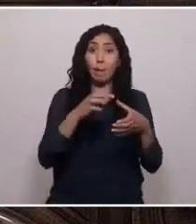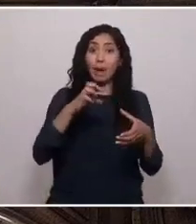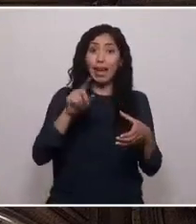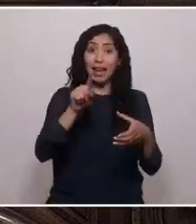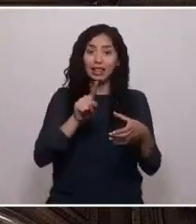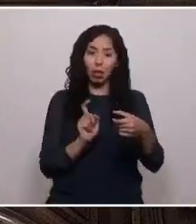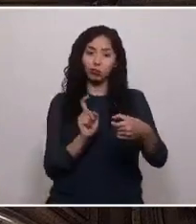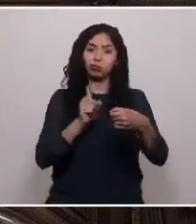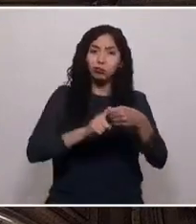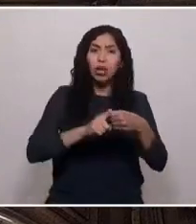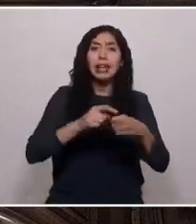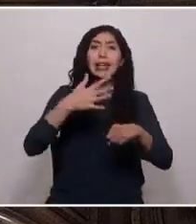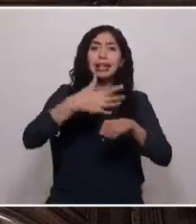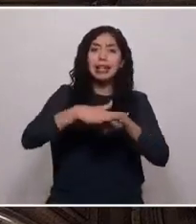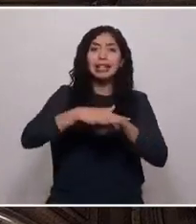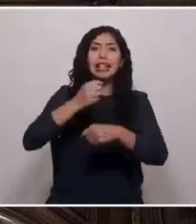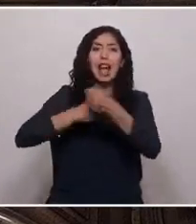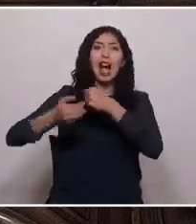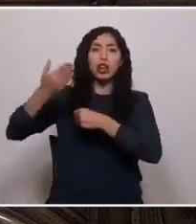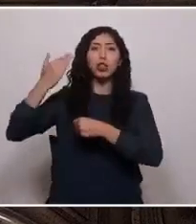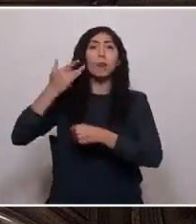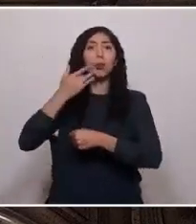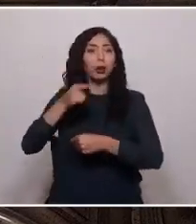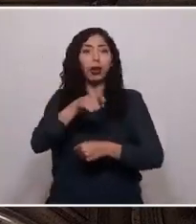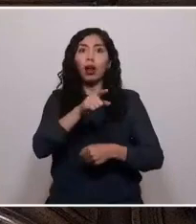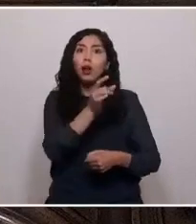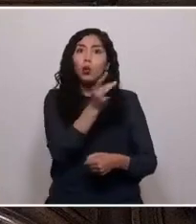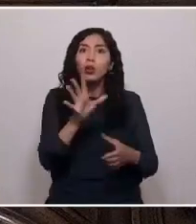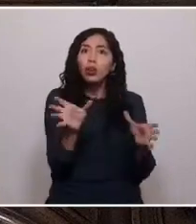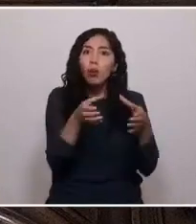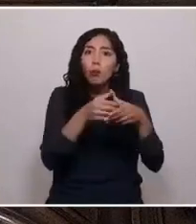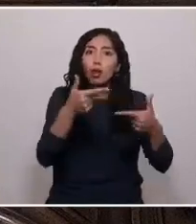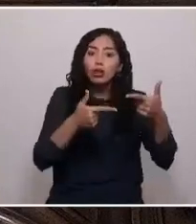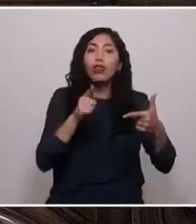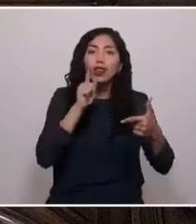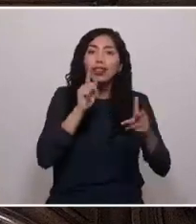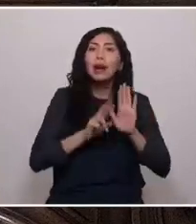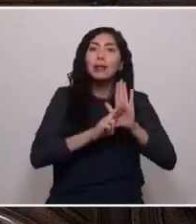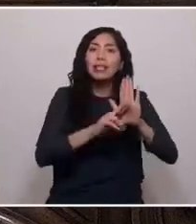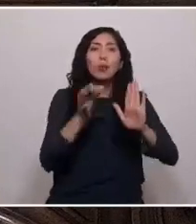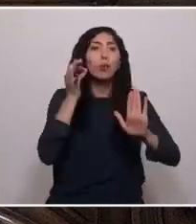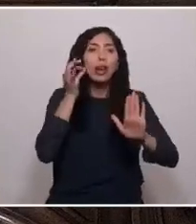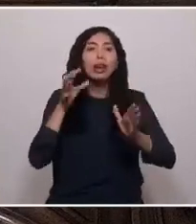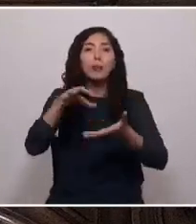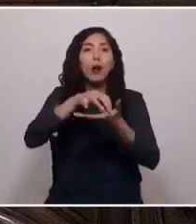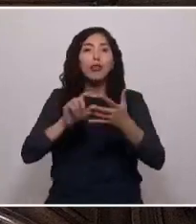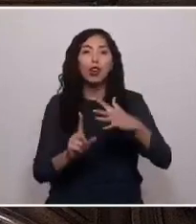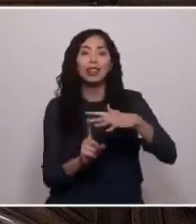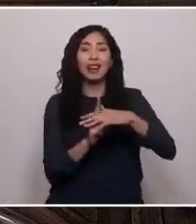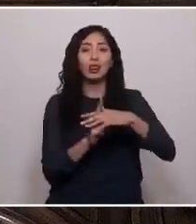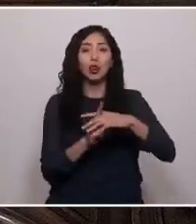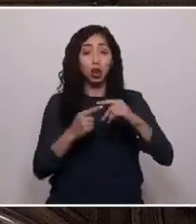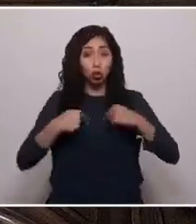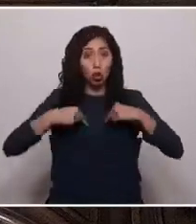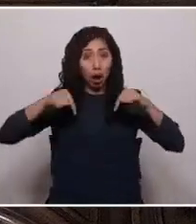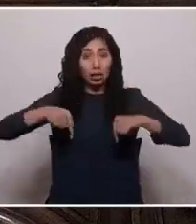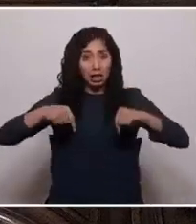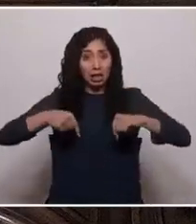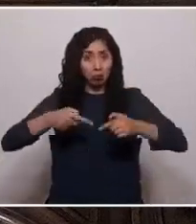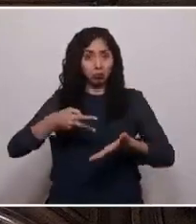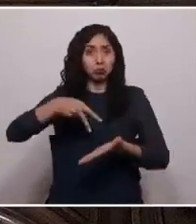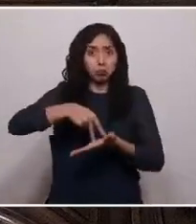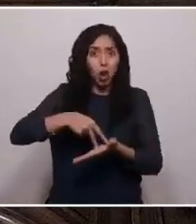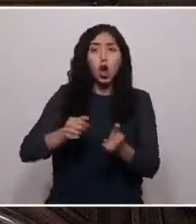ser el único que tenía vicepresidencia de la mujer y de pueblos originarios. Y hoy estoy aquí, junto a los pueblos de Chile, para